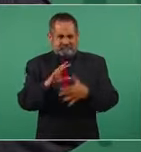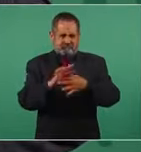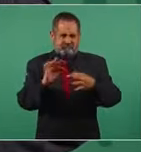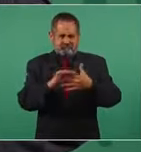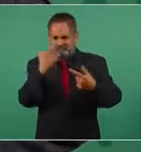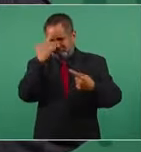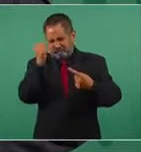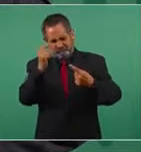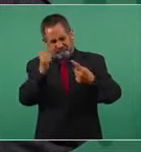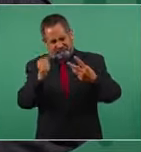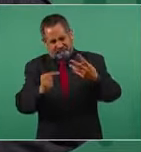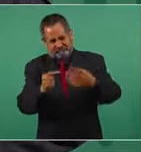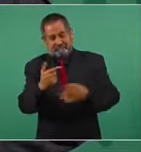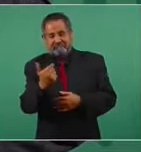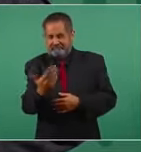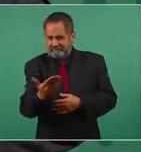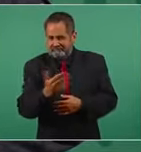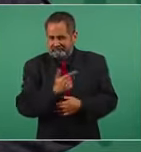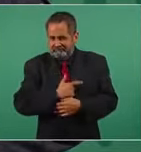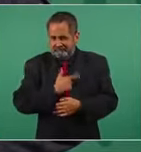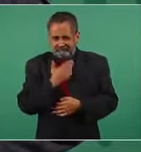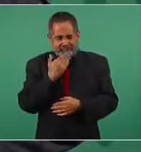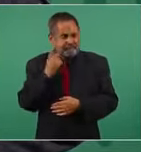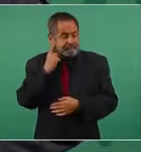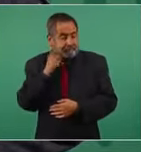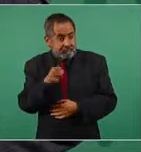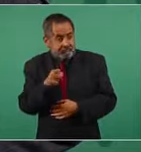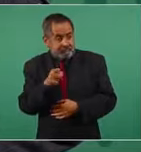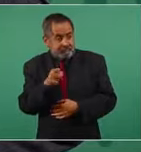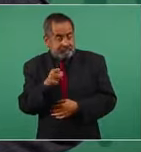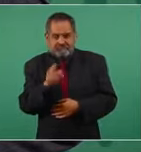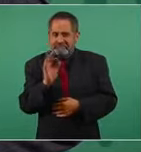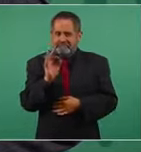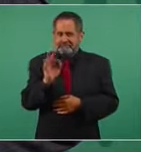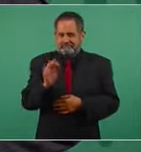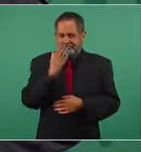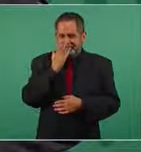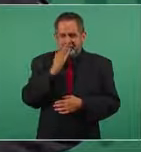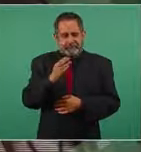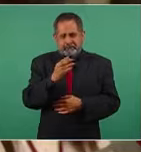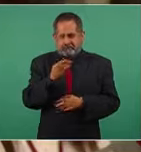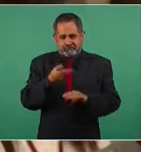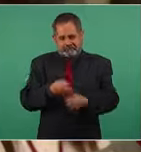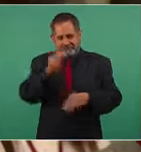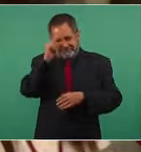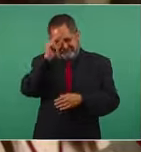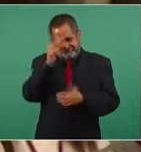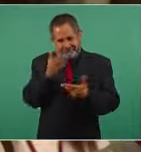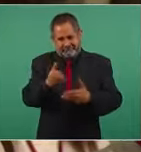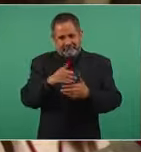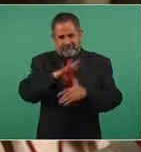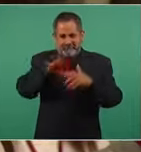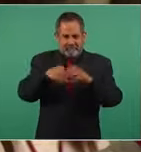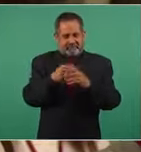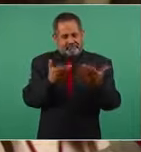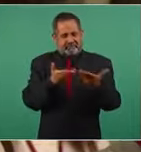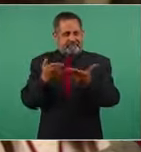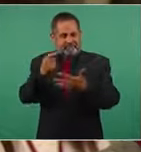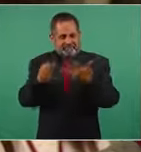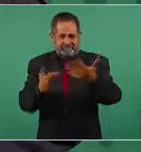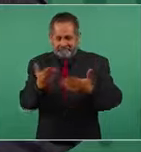argumentación escucharte es muy inteligente todo tu planteamiento